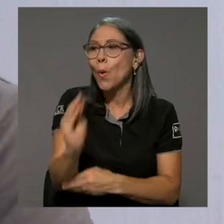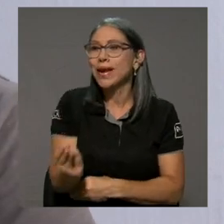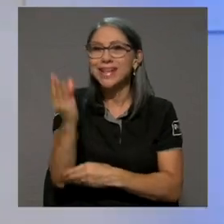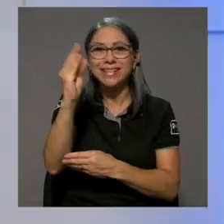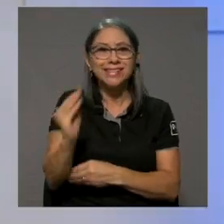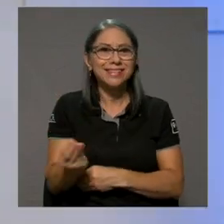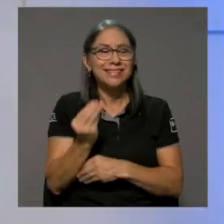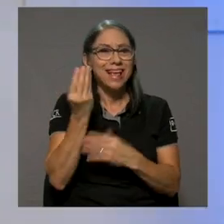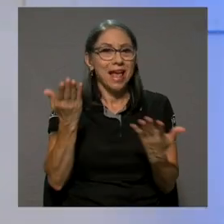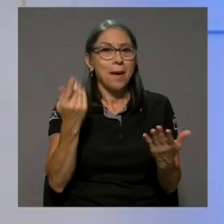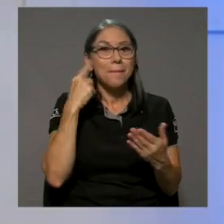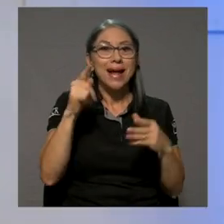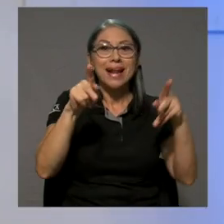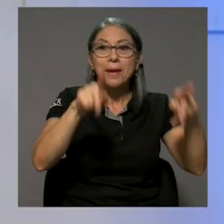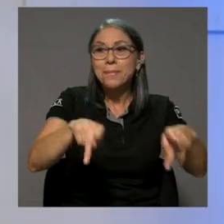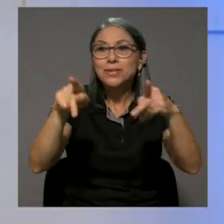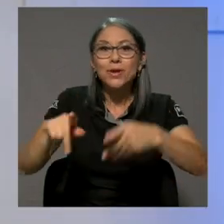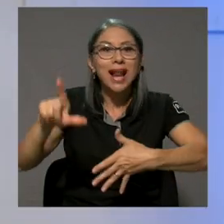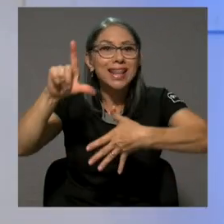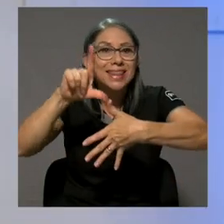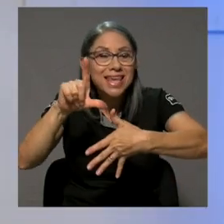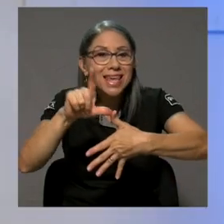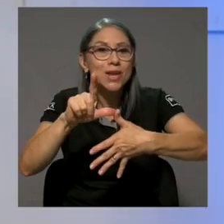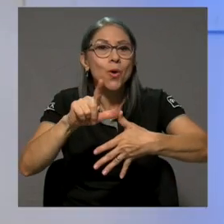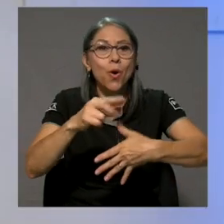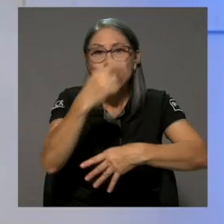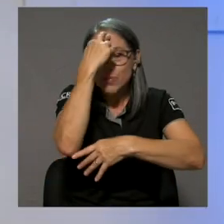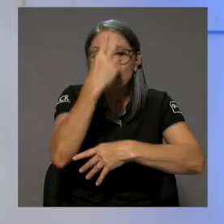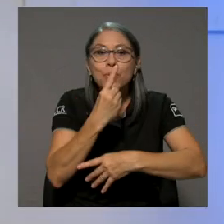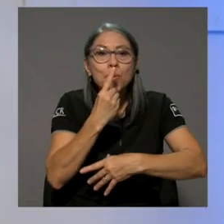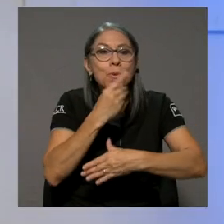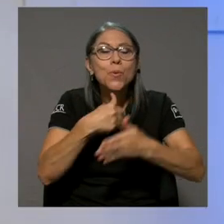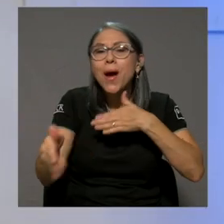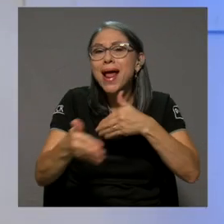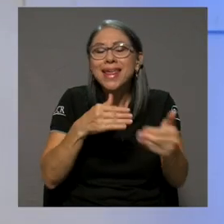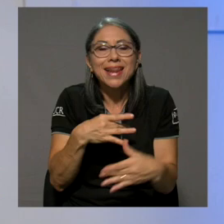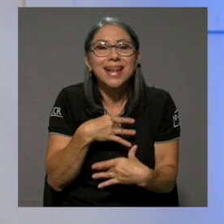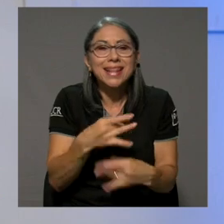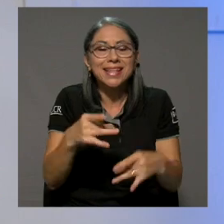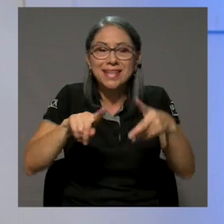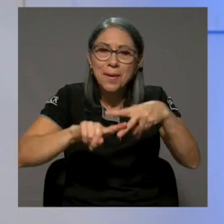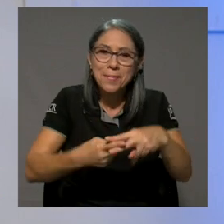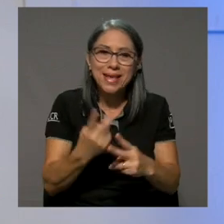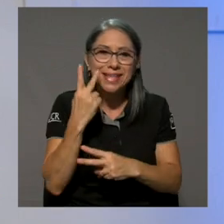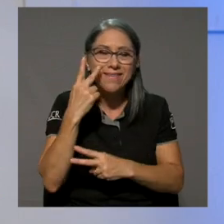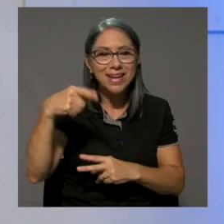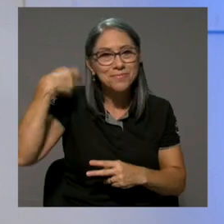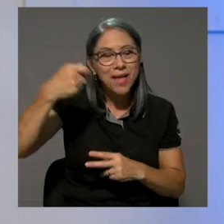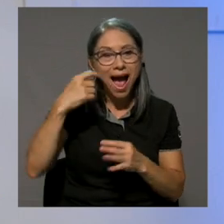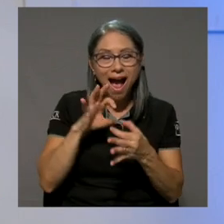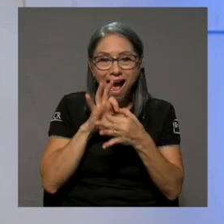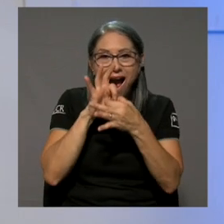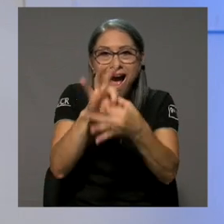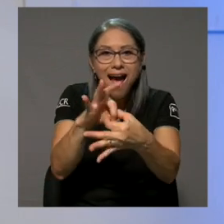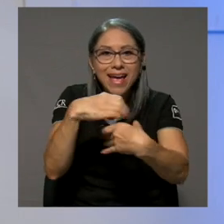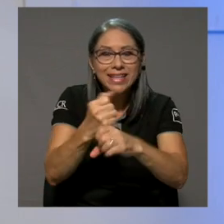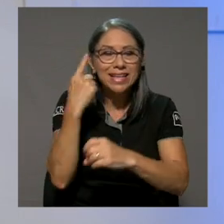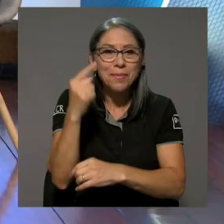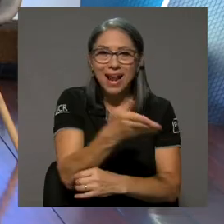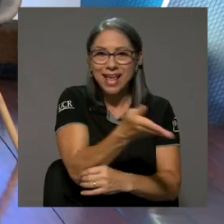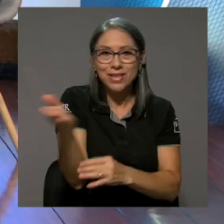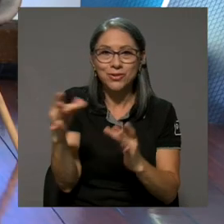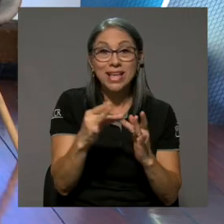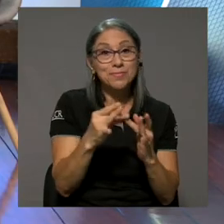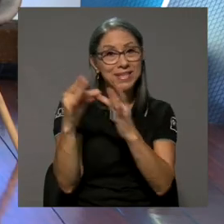pueblo latino, dominicano, el que le interese, pues empiece a ver piezas hechas para ellos, ¿no? Especialmente